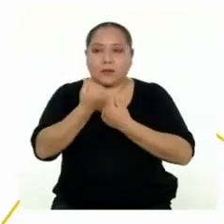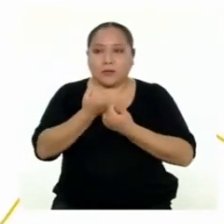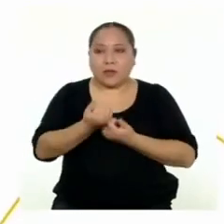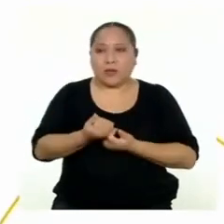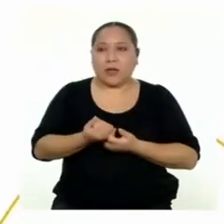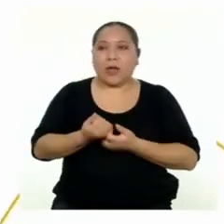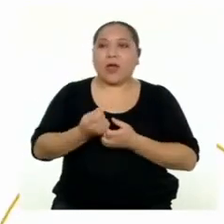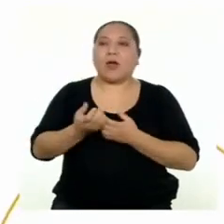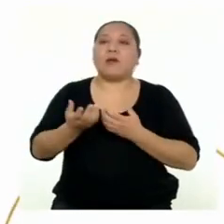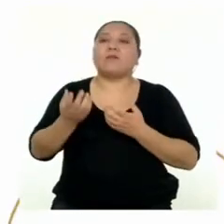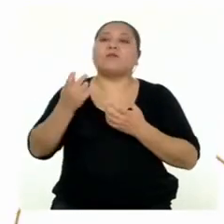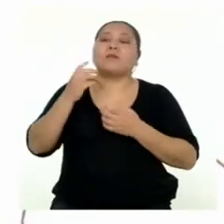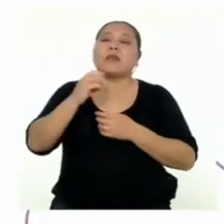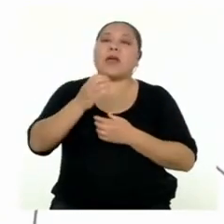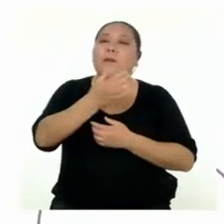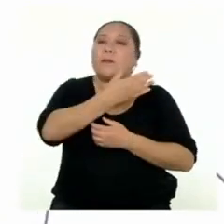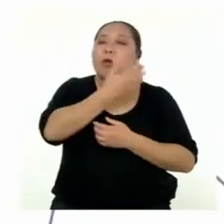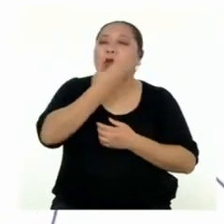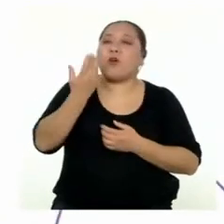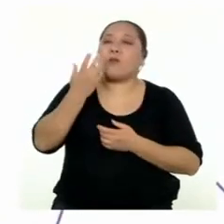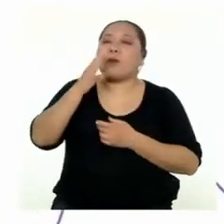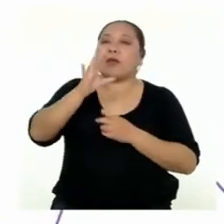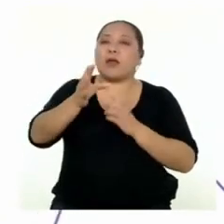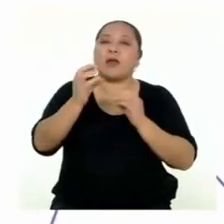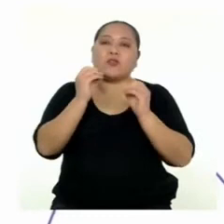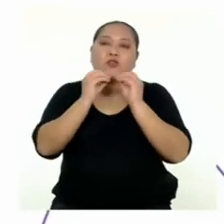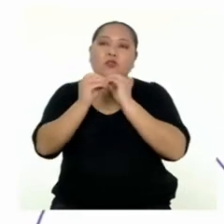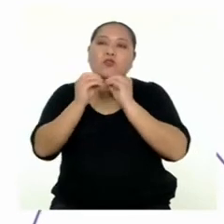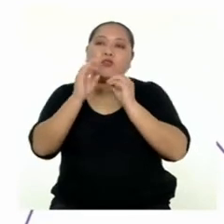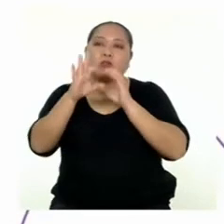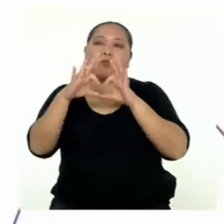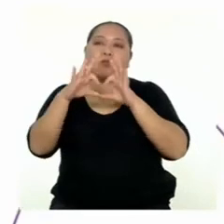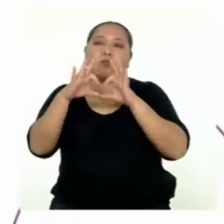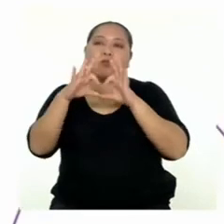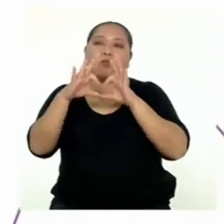satisfacer las necesidades en tu familia. ¡Gracias! ¡Gracias! ¡Gracias!